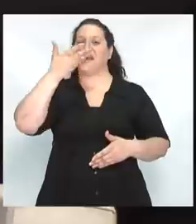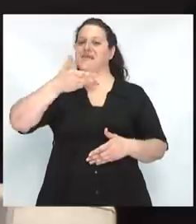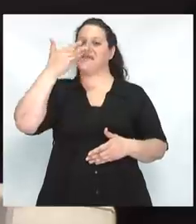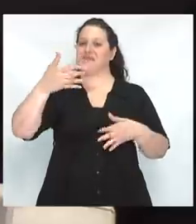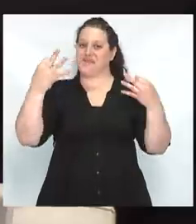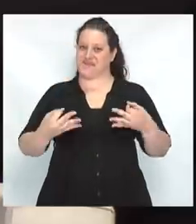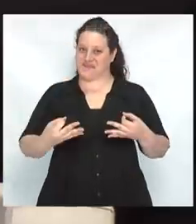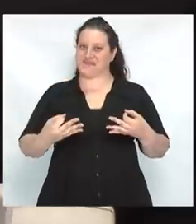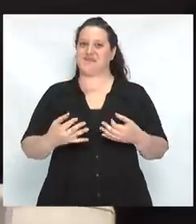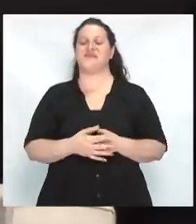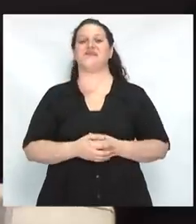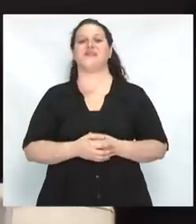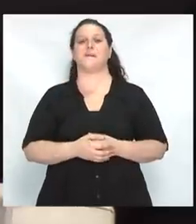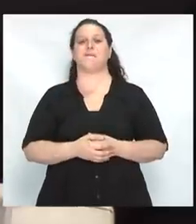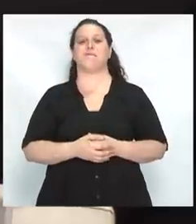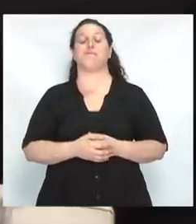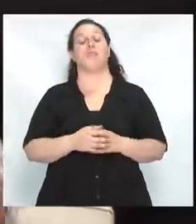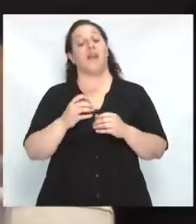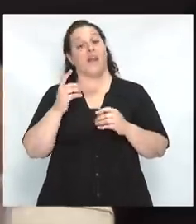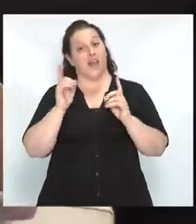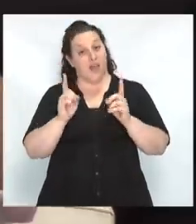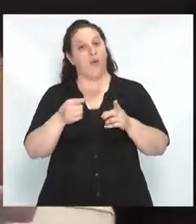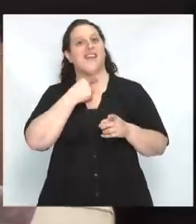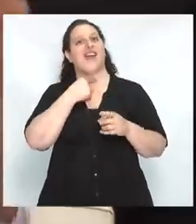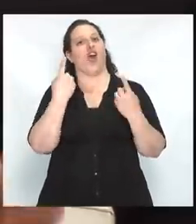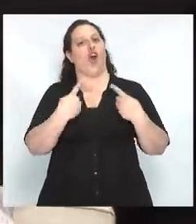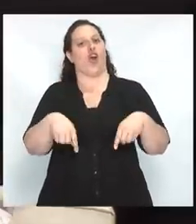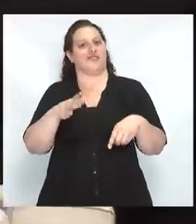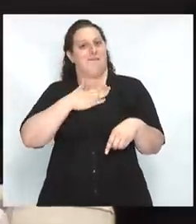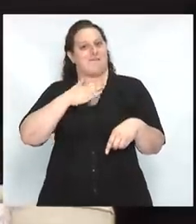pero quiero decir mis verdades.